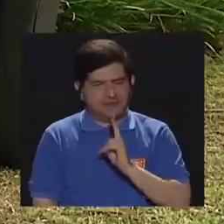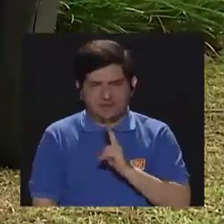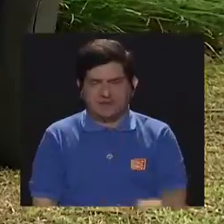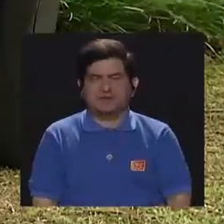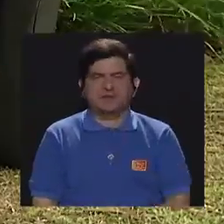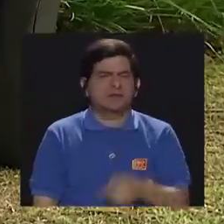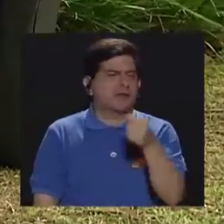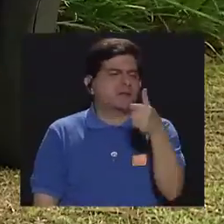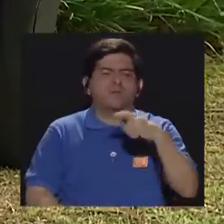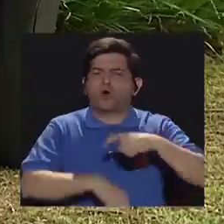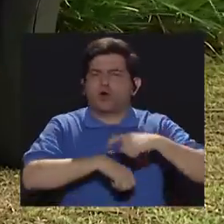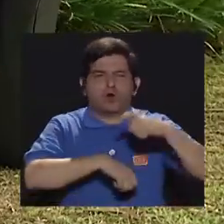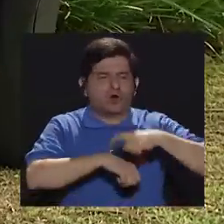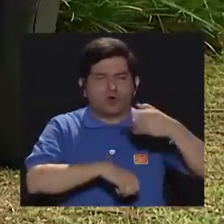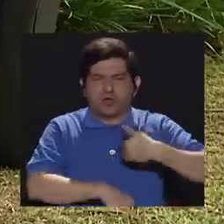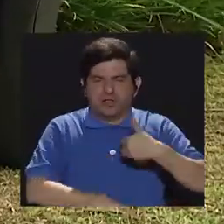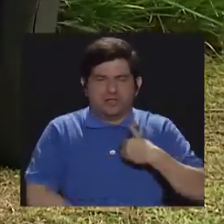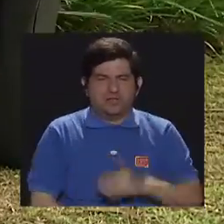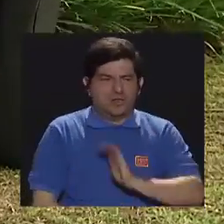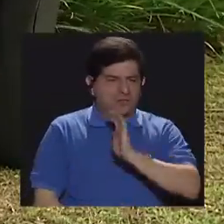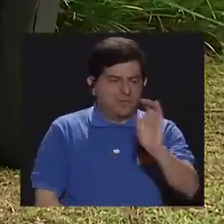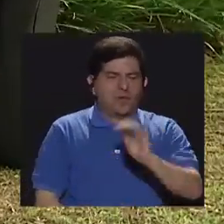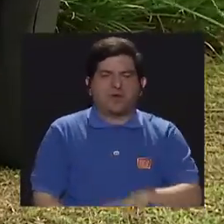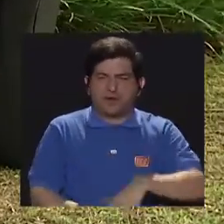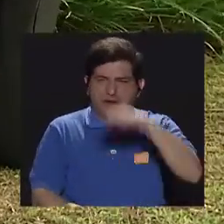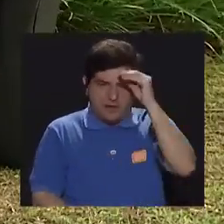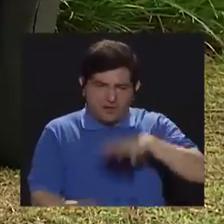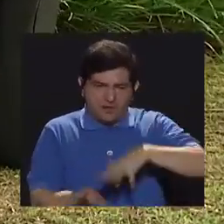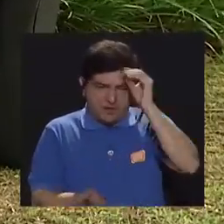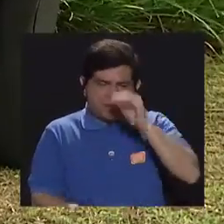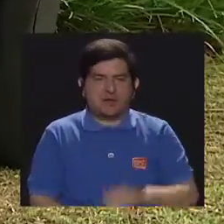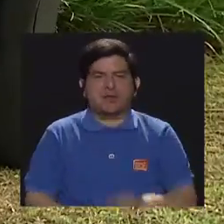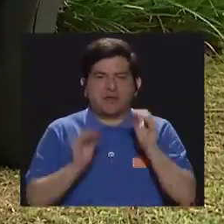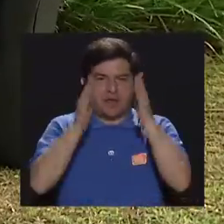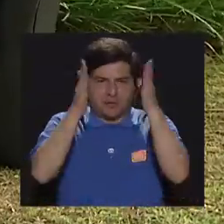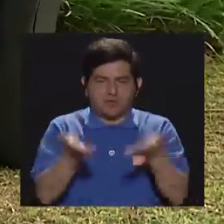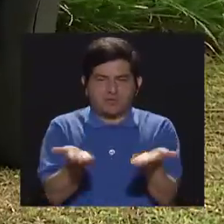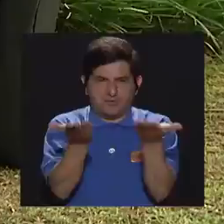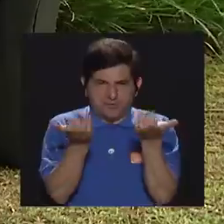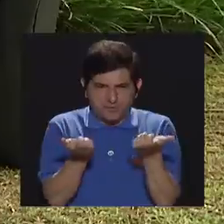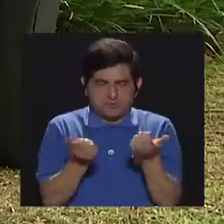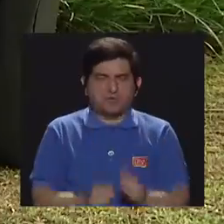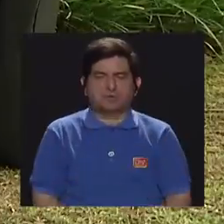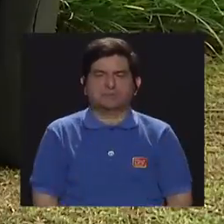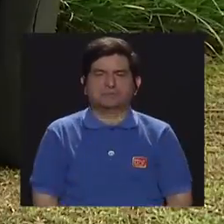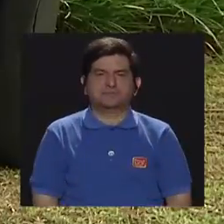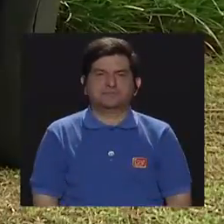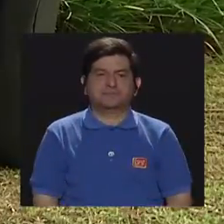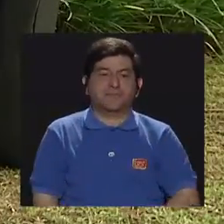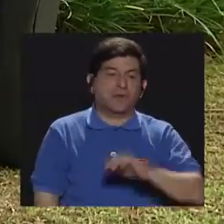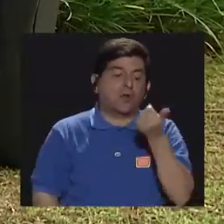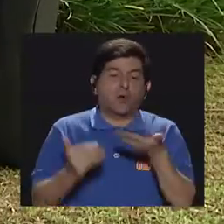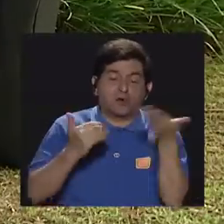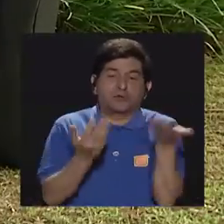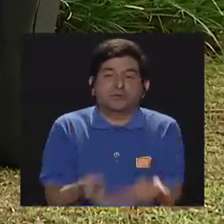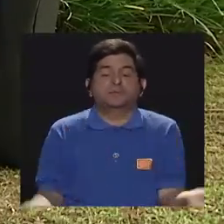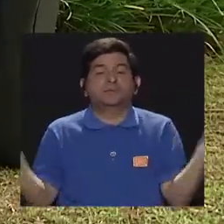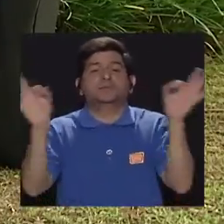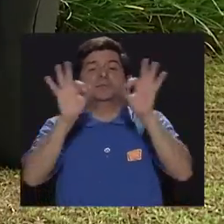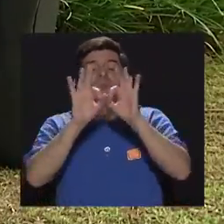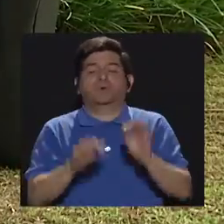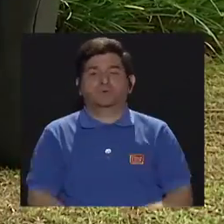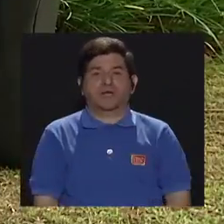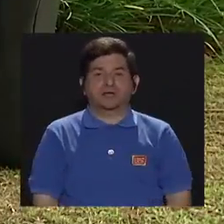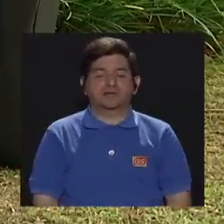es muy poco el tiempo que hay para que el niño logre los aprendizajes que la maestra quiere o los aprendizajes que él debe tomar. Otro elemento importante